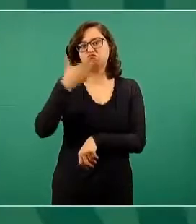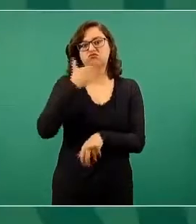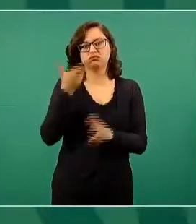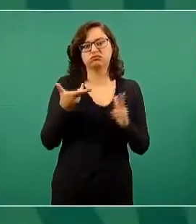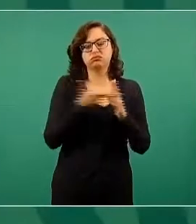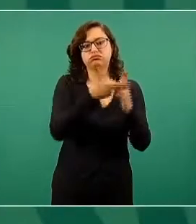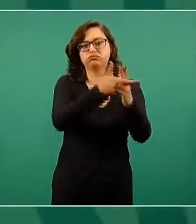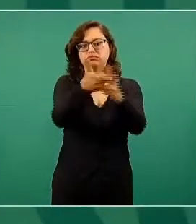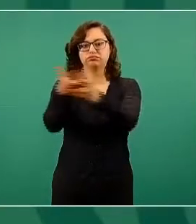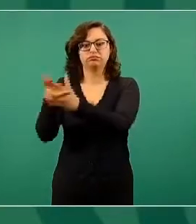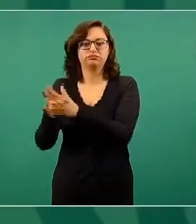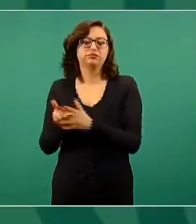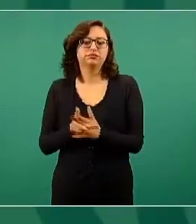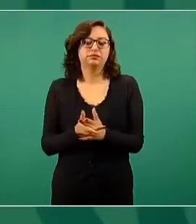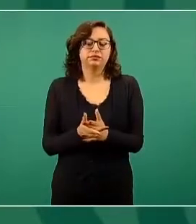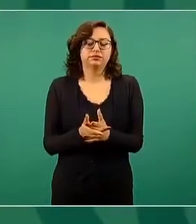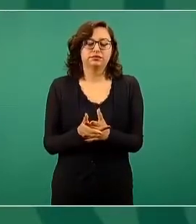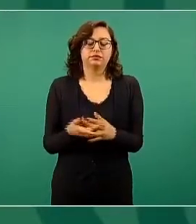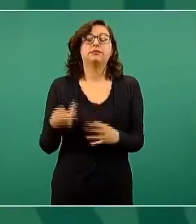Pero no sólo era eso,